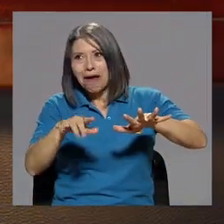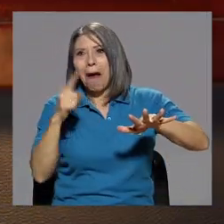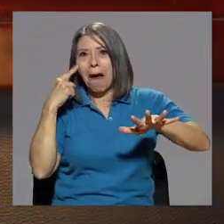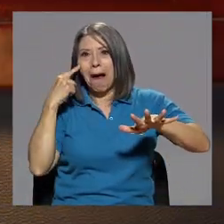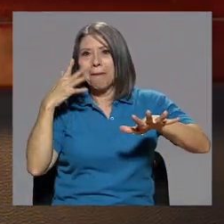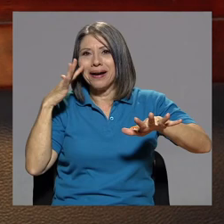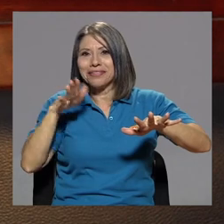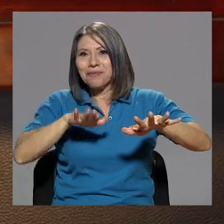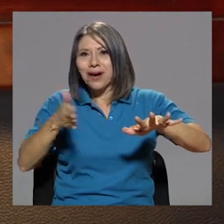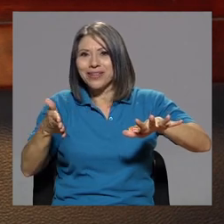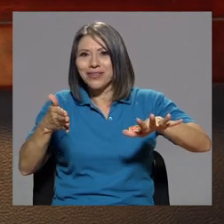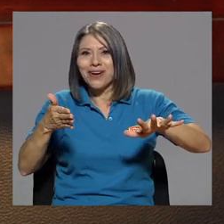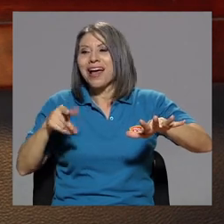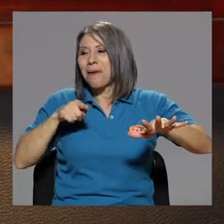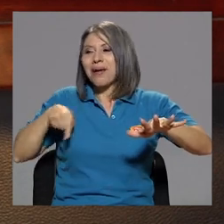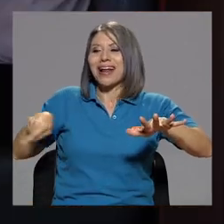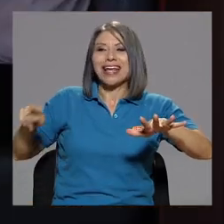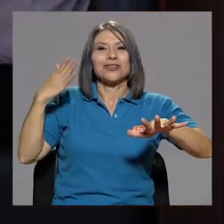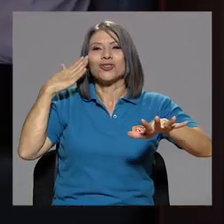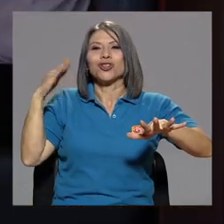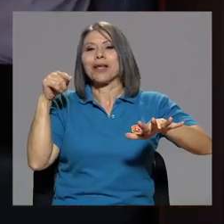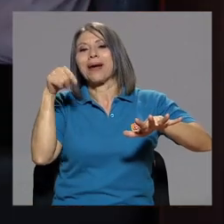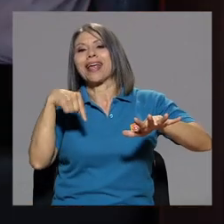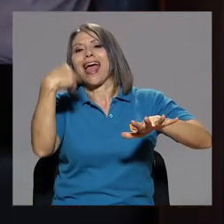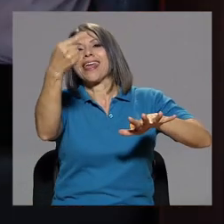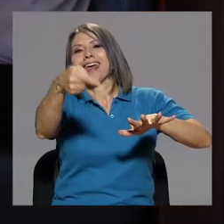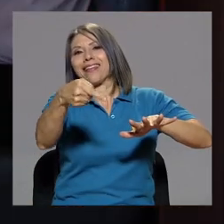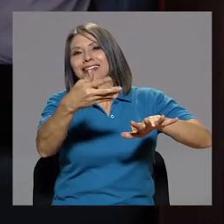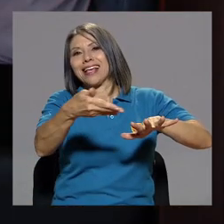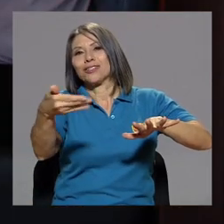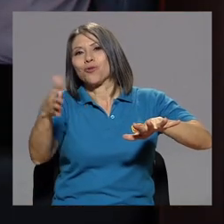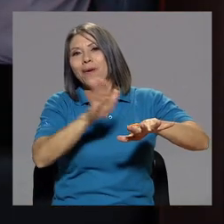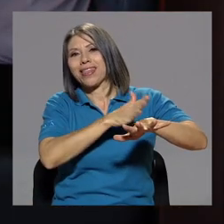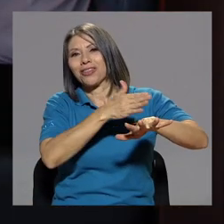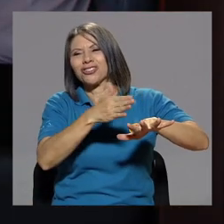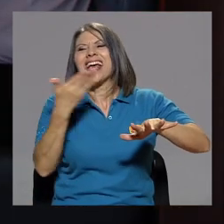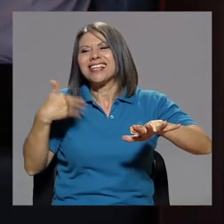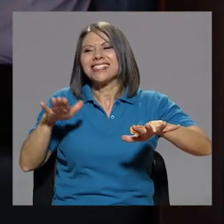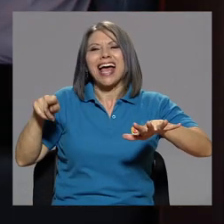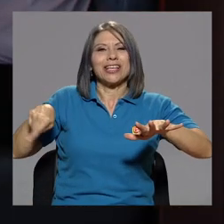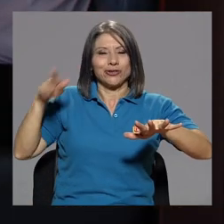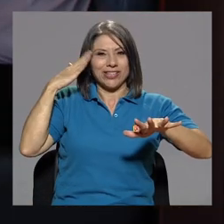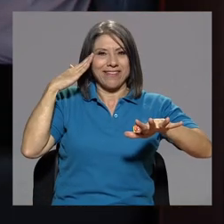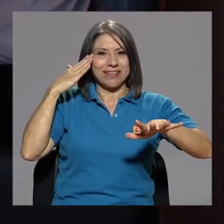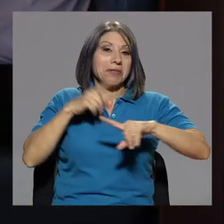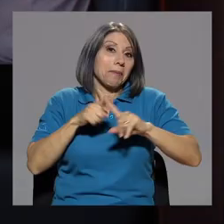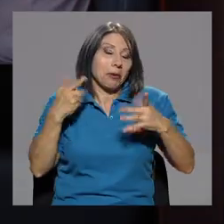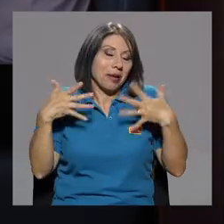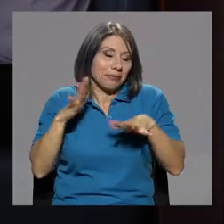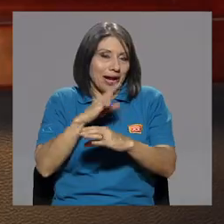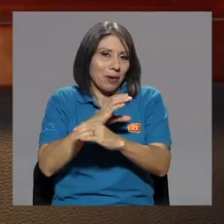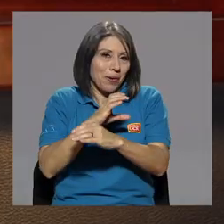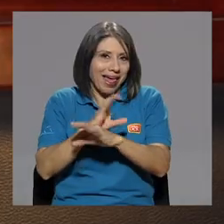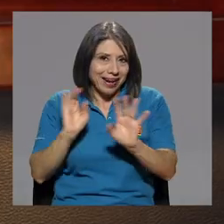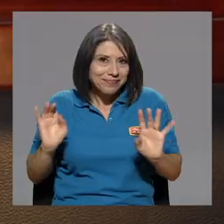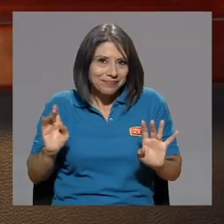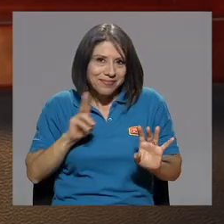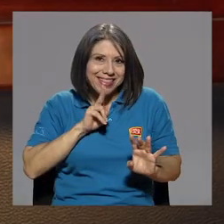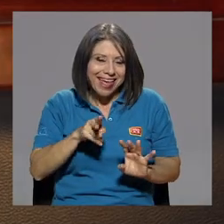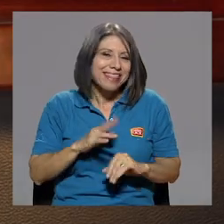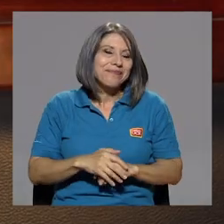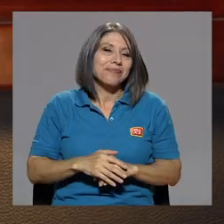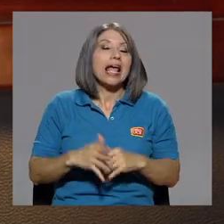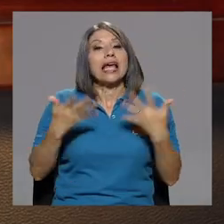Aunque sepa, todo el mundo sabe ya, pero para cuidar el pan nuestro de cada día, ¿verdad? Y